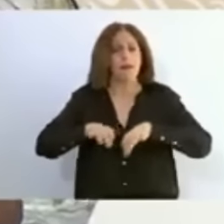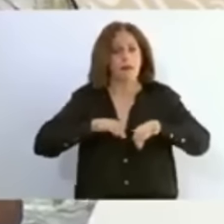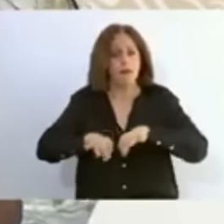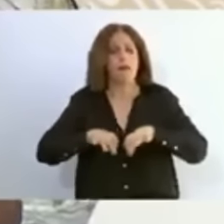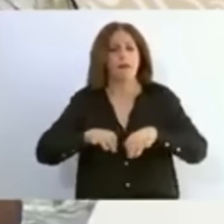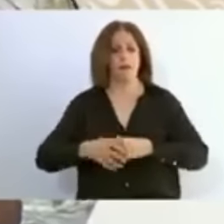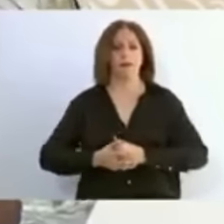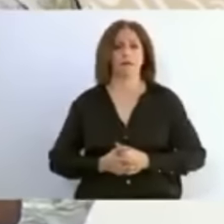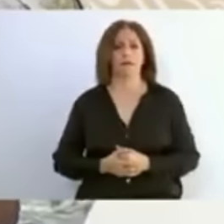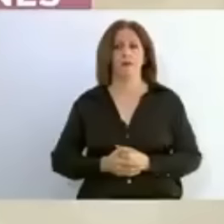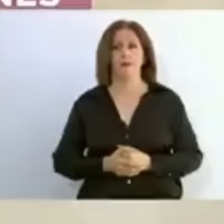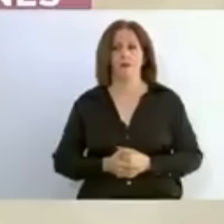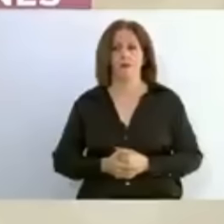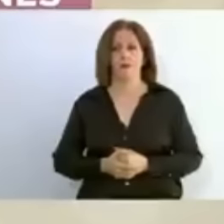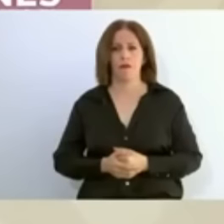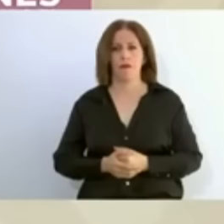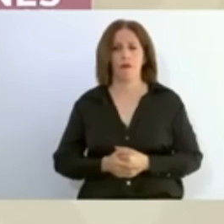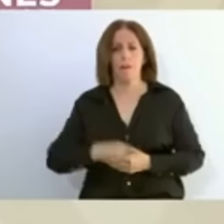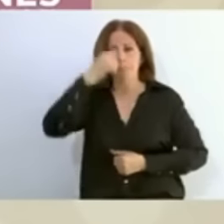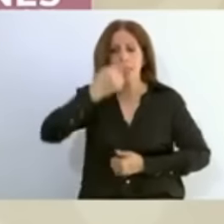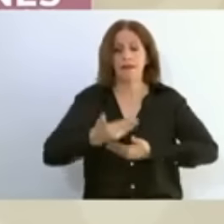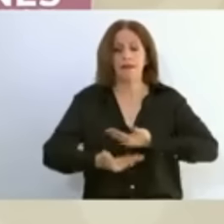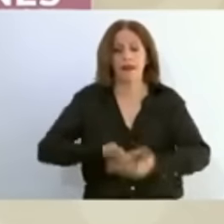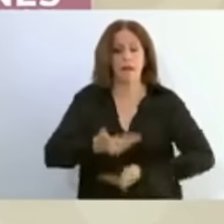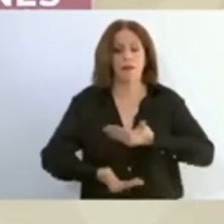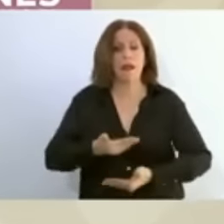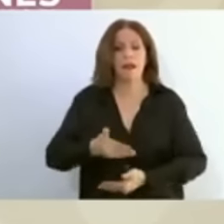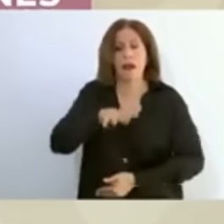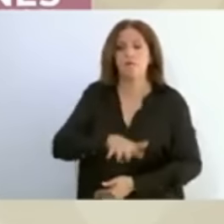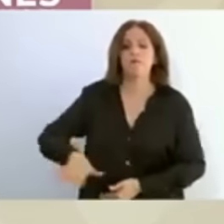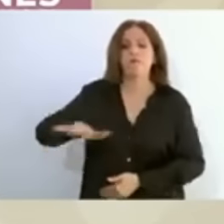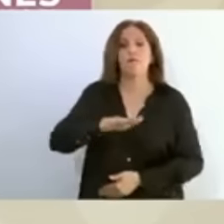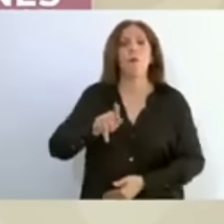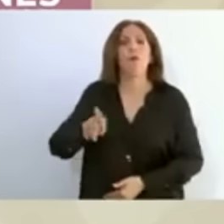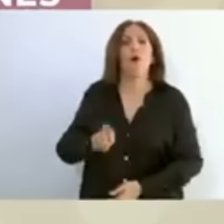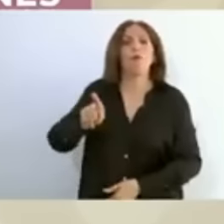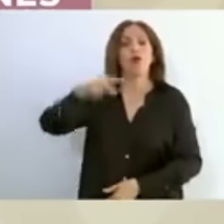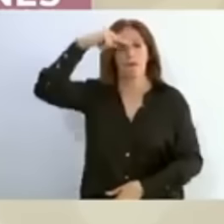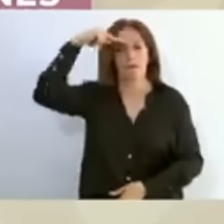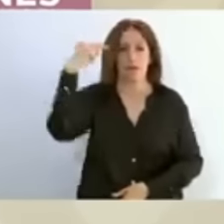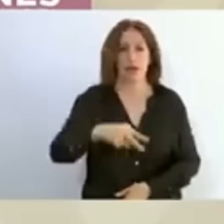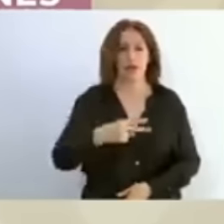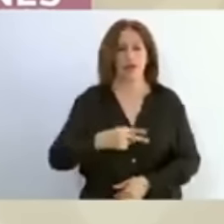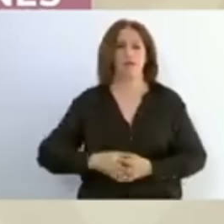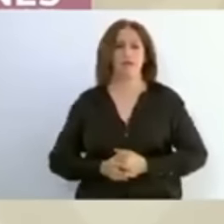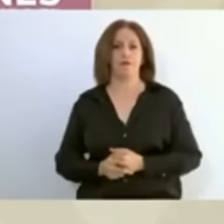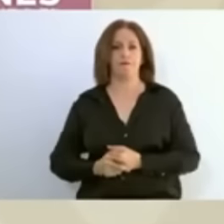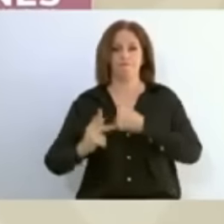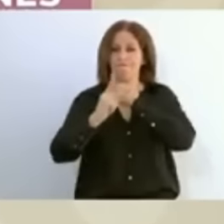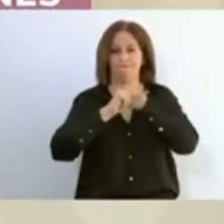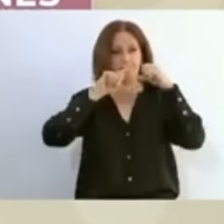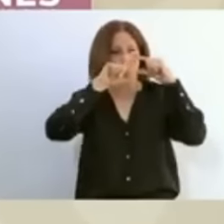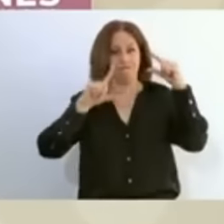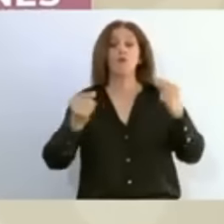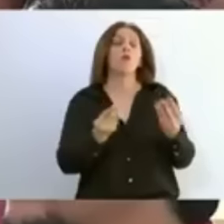del servidor público que servir al pueblo de México muchísimas gracias por este esfuerzo porque